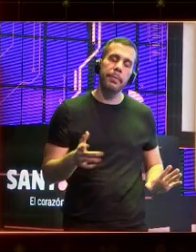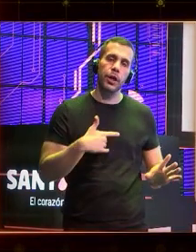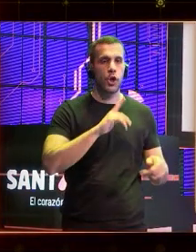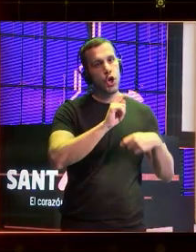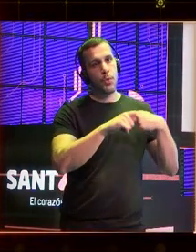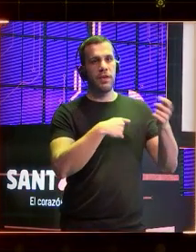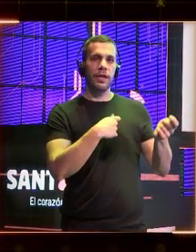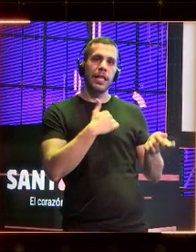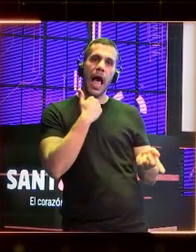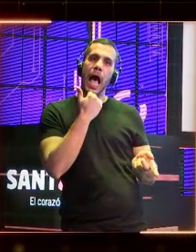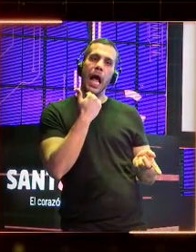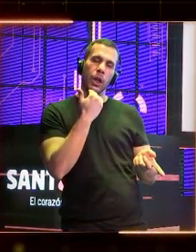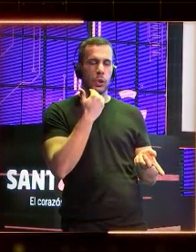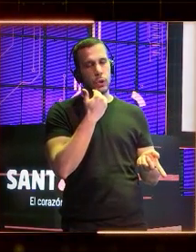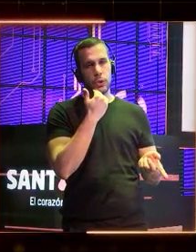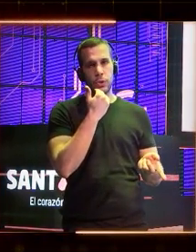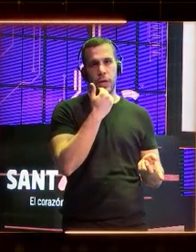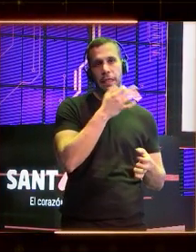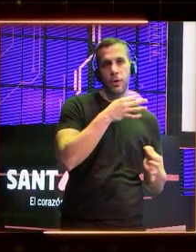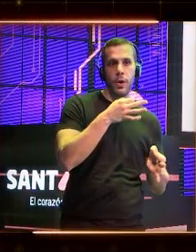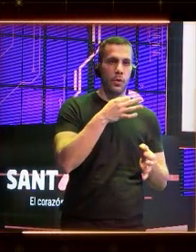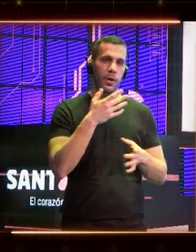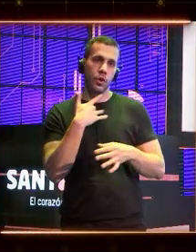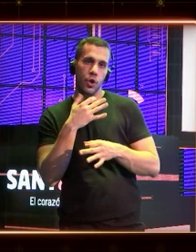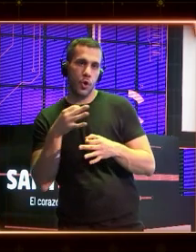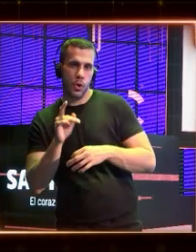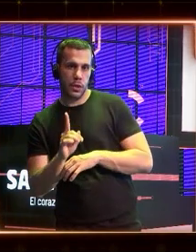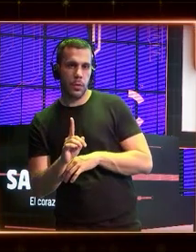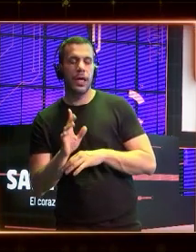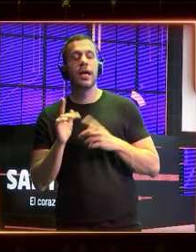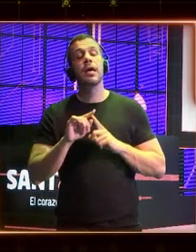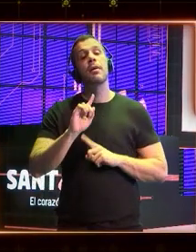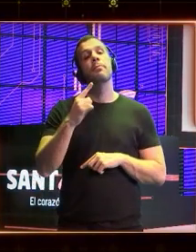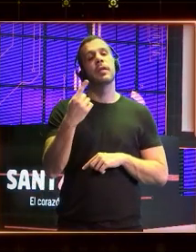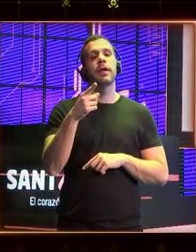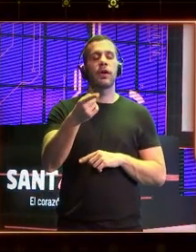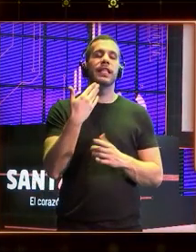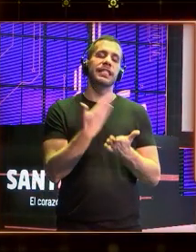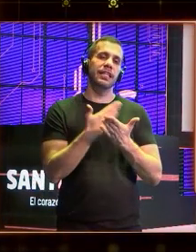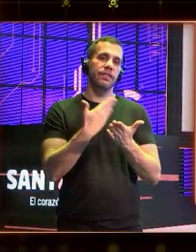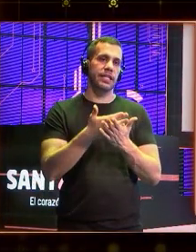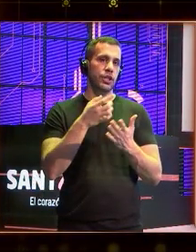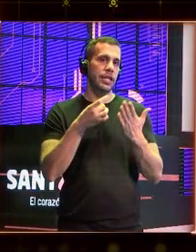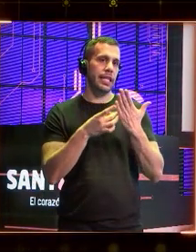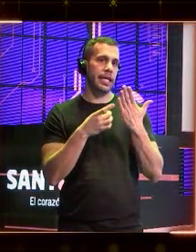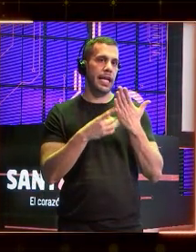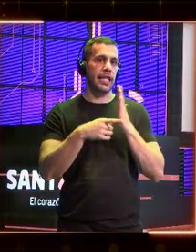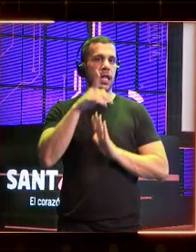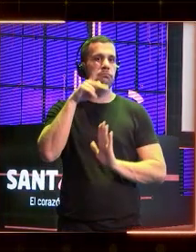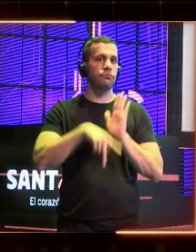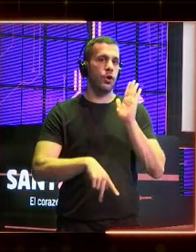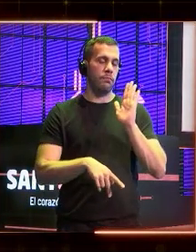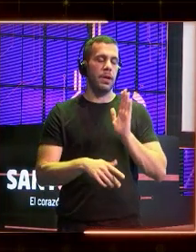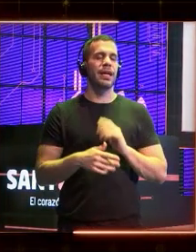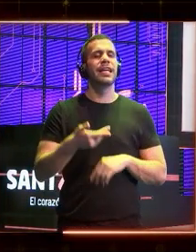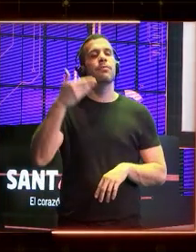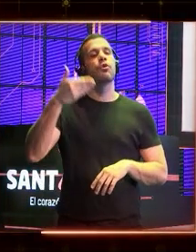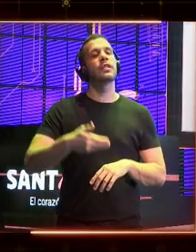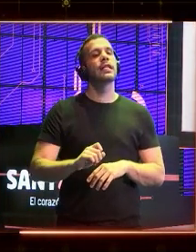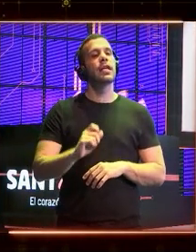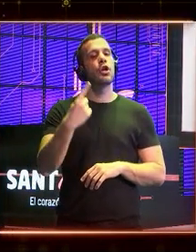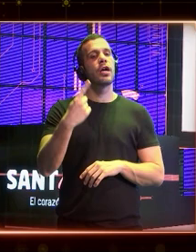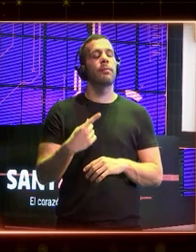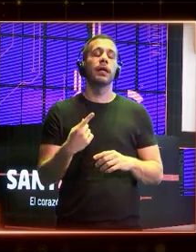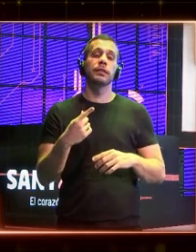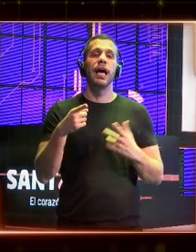como he determinado algo que no lo es. Bueno, pues probablemente estamos poniéndole reglas de certificación y de calidad. Pero lo le digo, lo más importante no es el